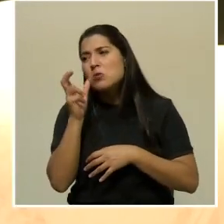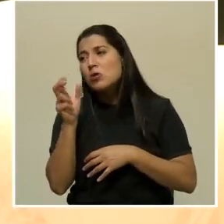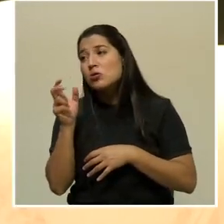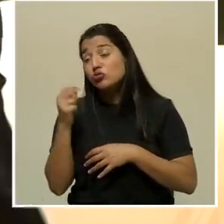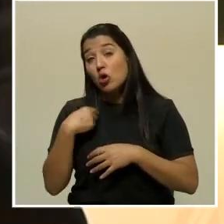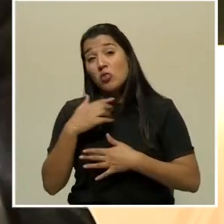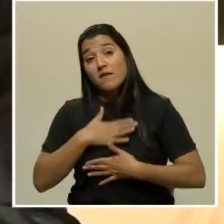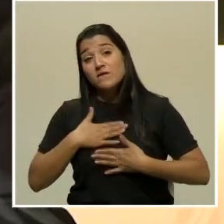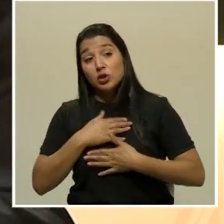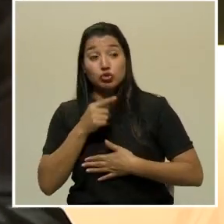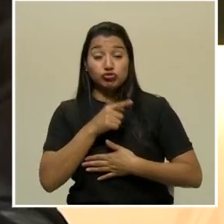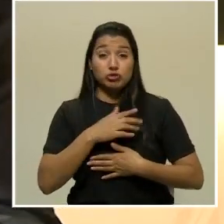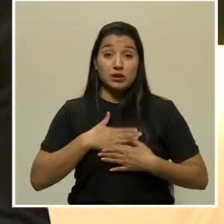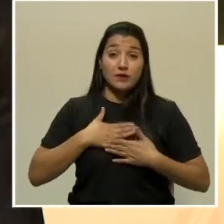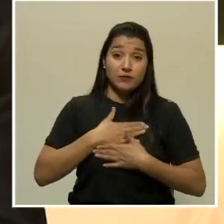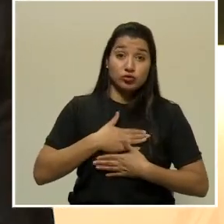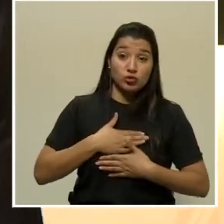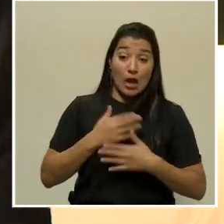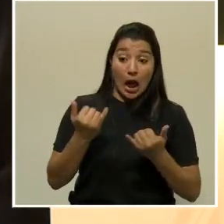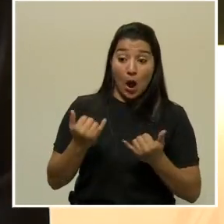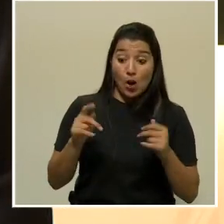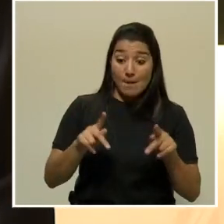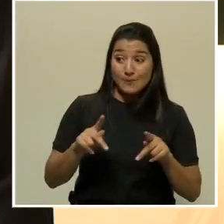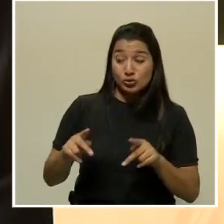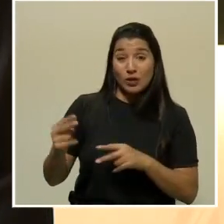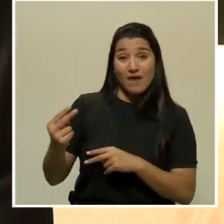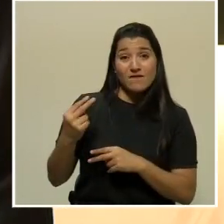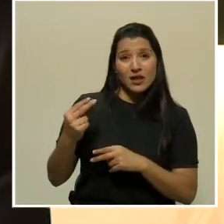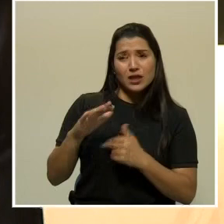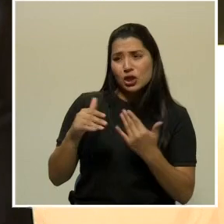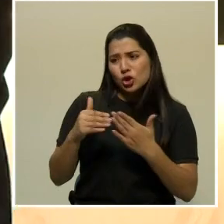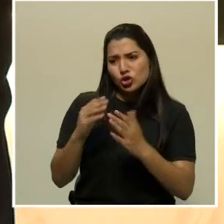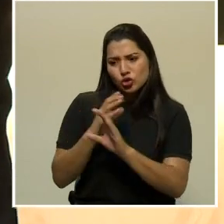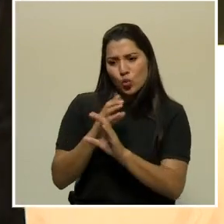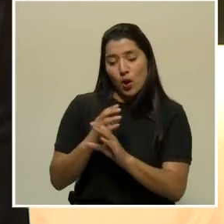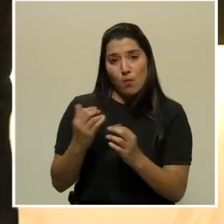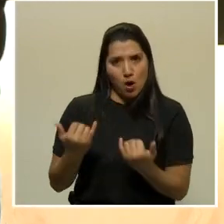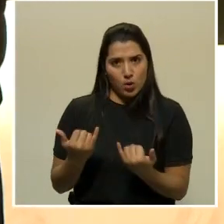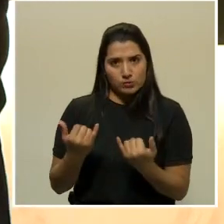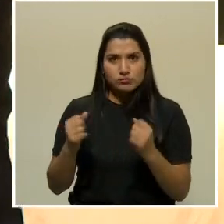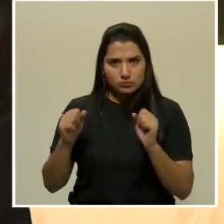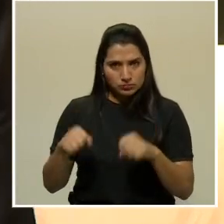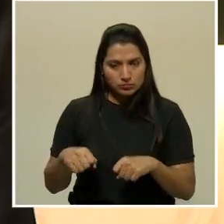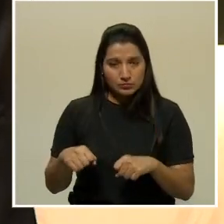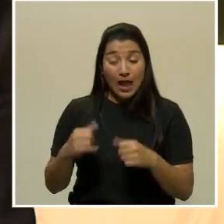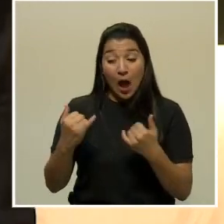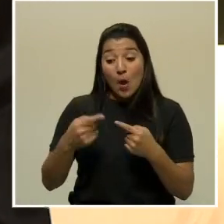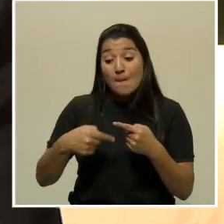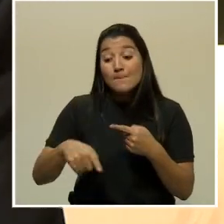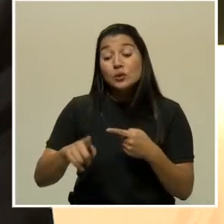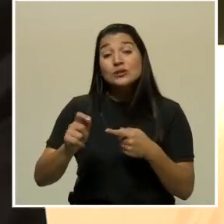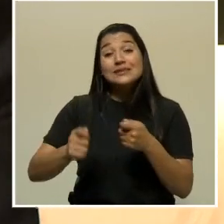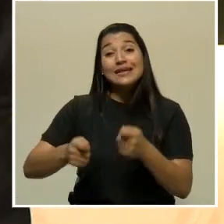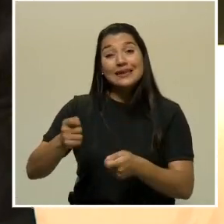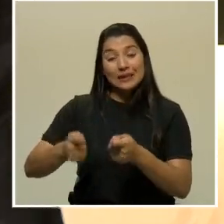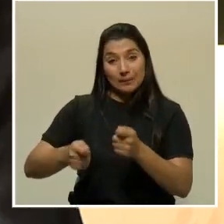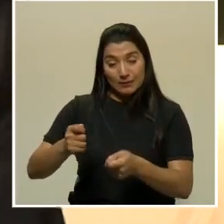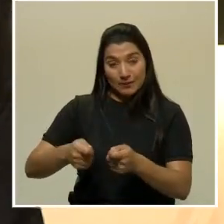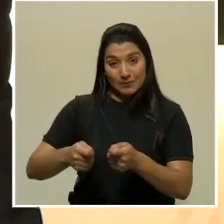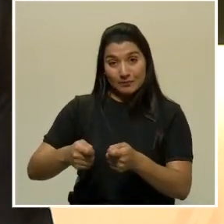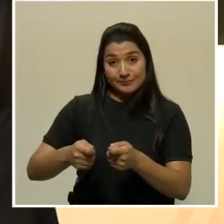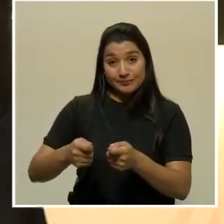disfrutando la charla, el público está viendo algo y todos nos estamos cuidando. Ahora, en septiembre, si